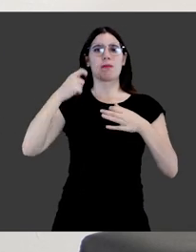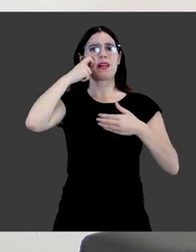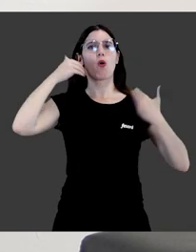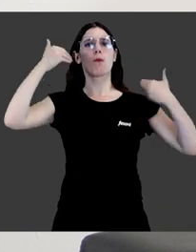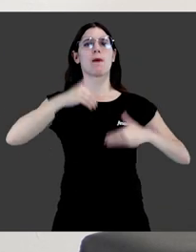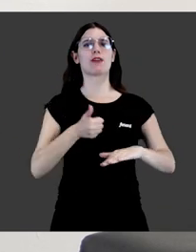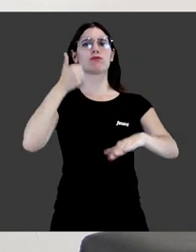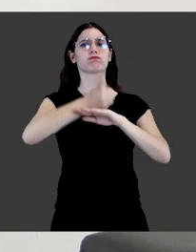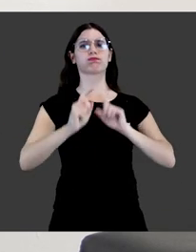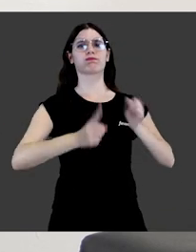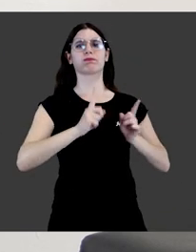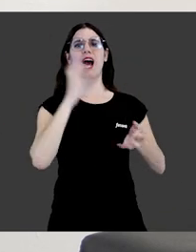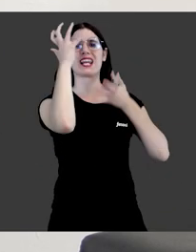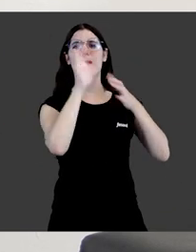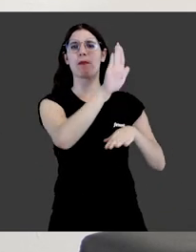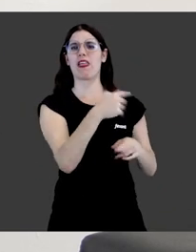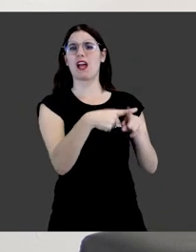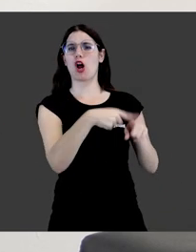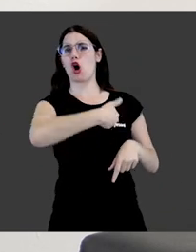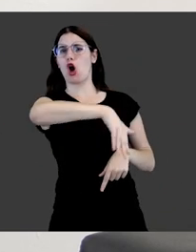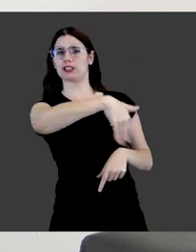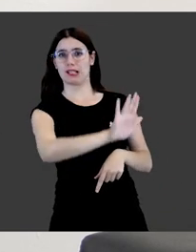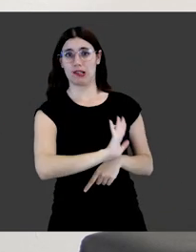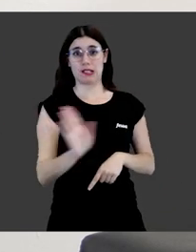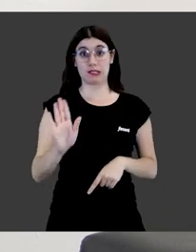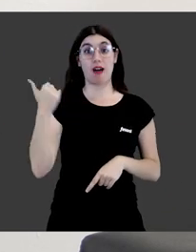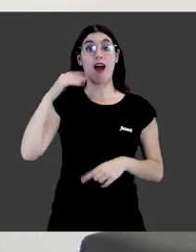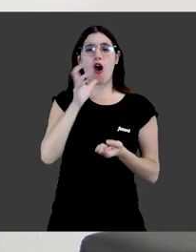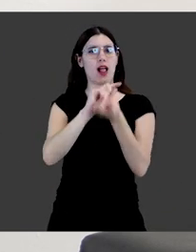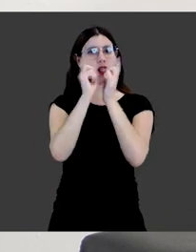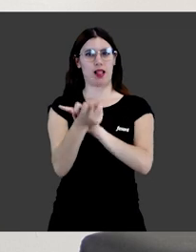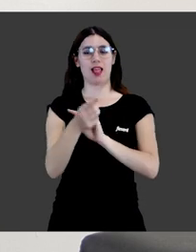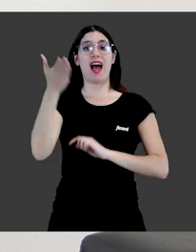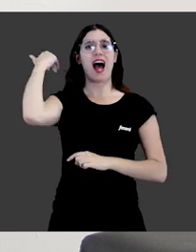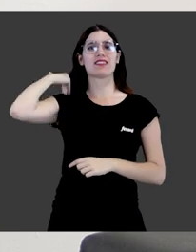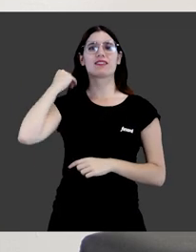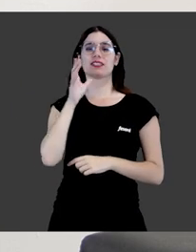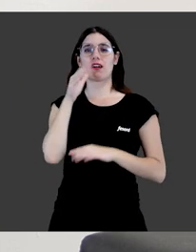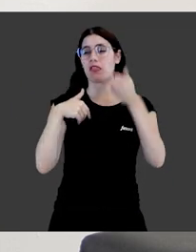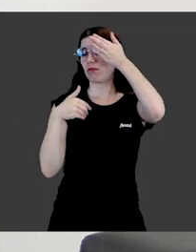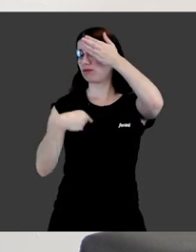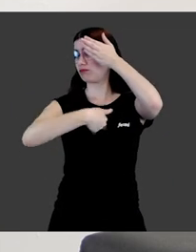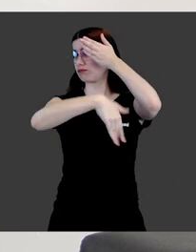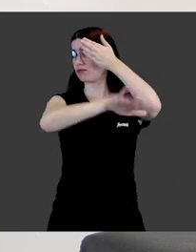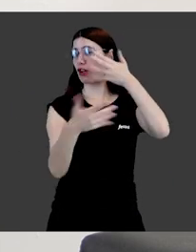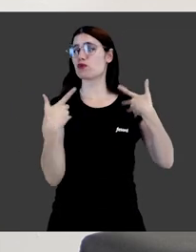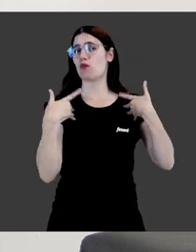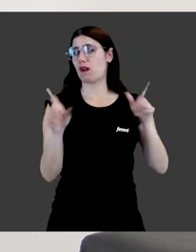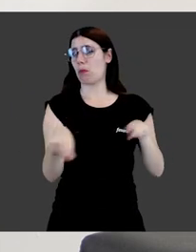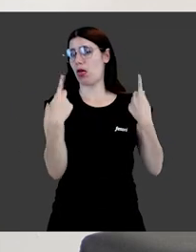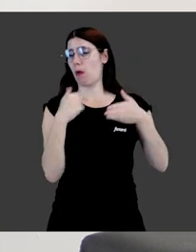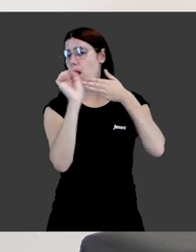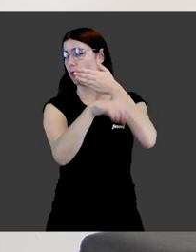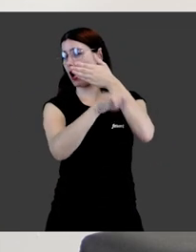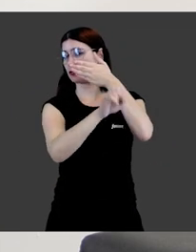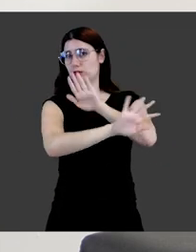los seres humanos hemos cosificado a los animales. Muchas veces hemos sido intencionadamente ciegos a su